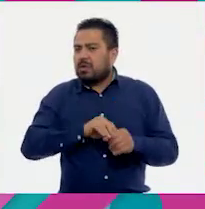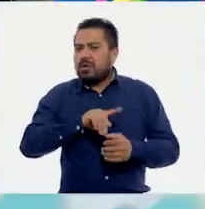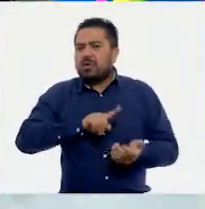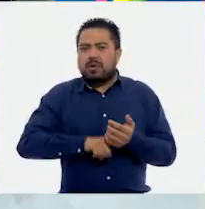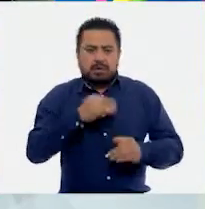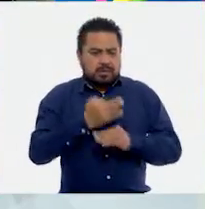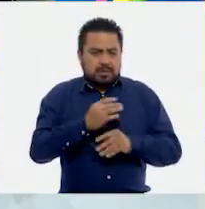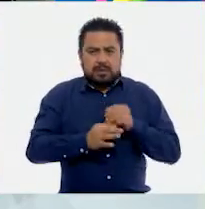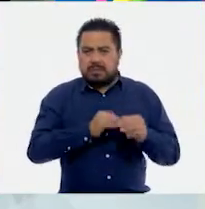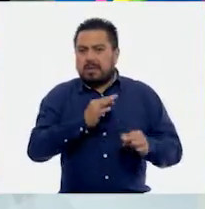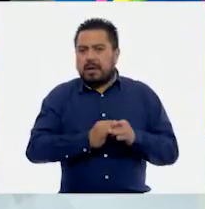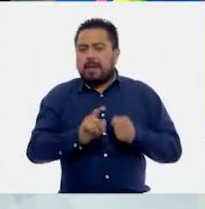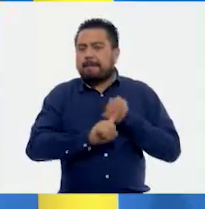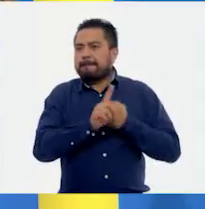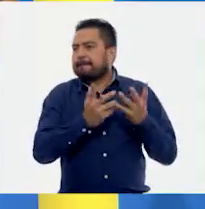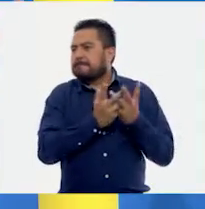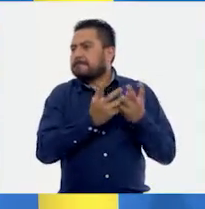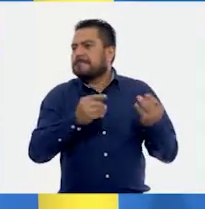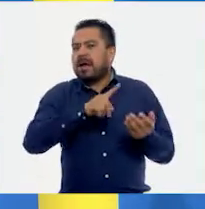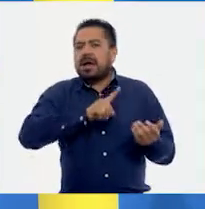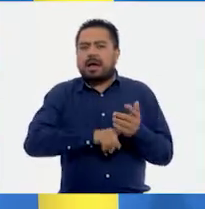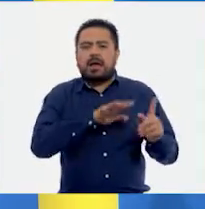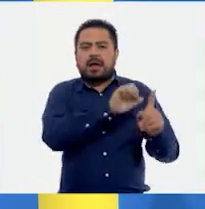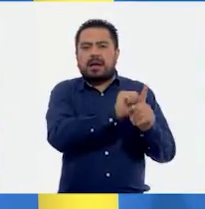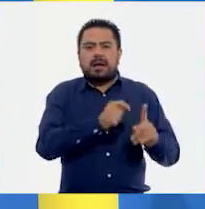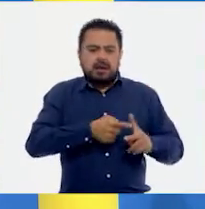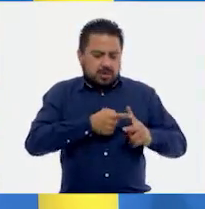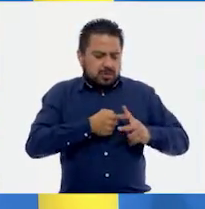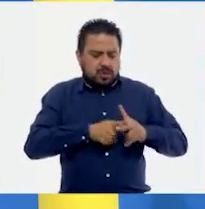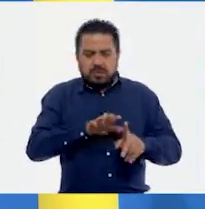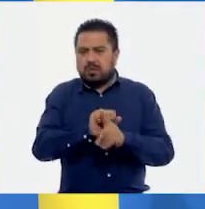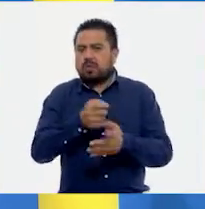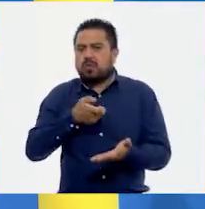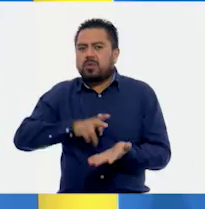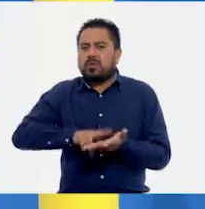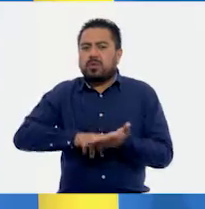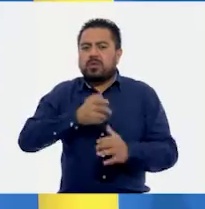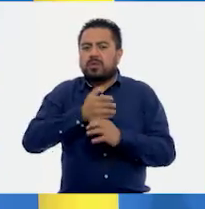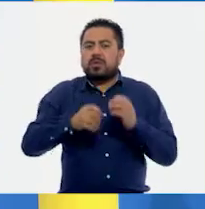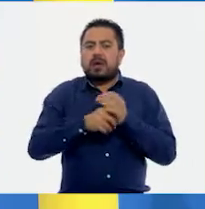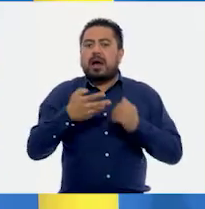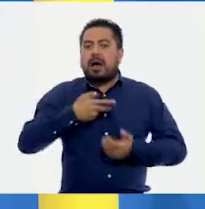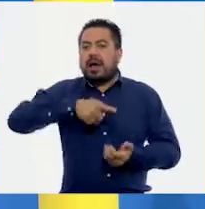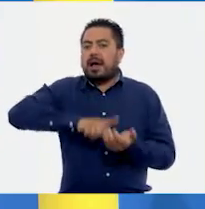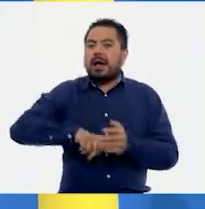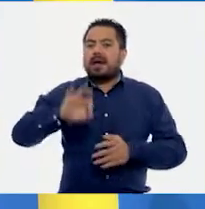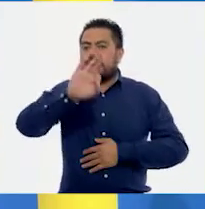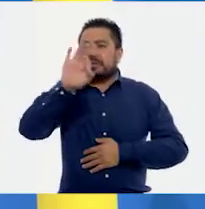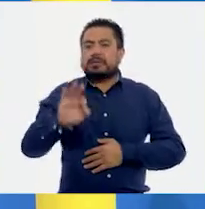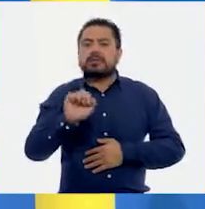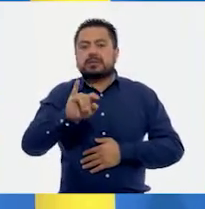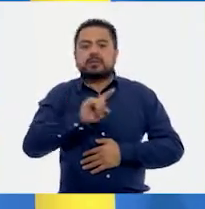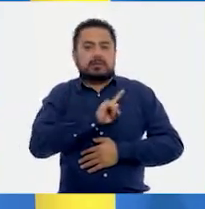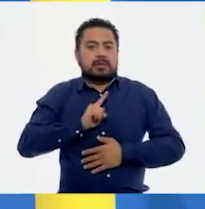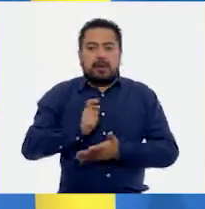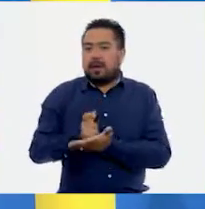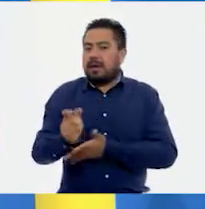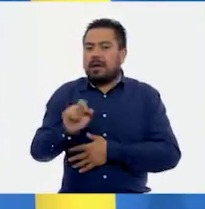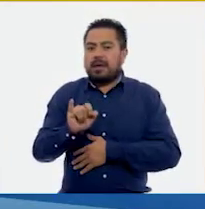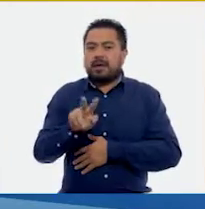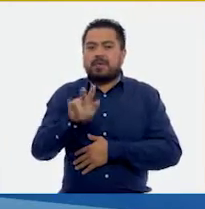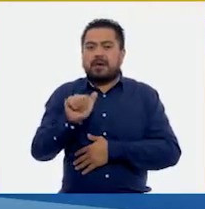listos para resolver el desafío de calcular el costo de un producto que tiene descuento y que debe pagar IVA?